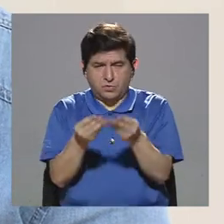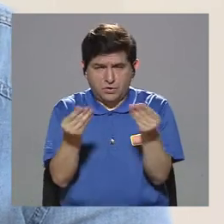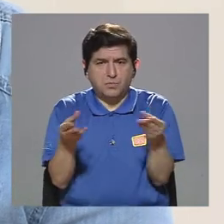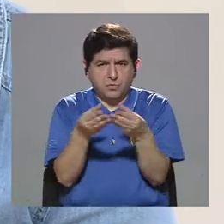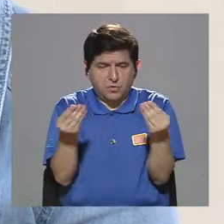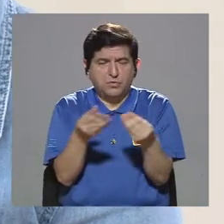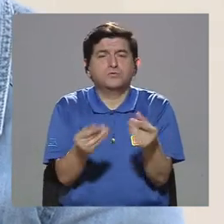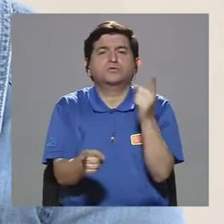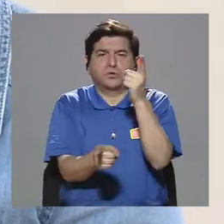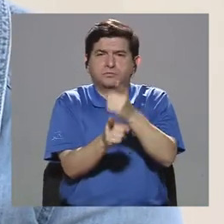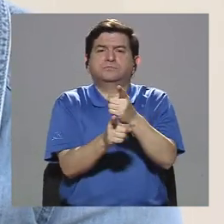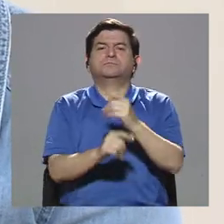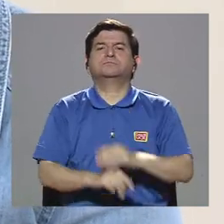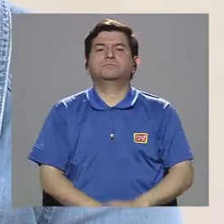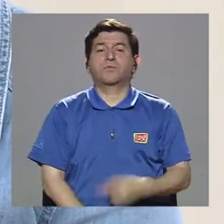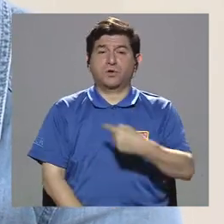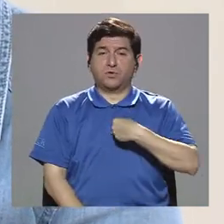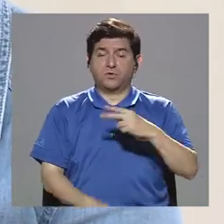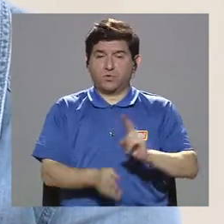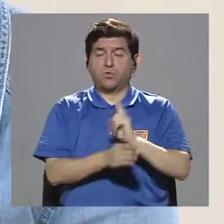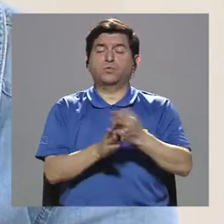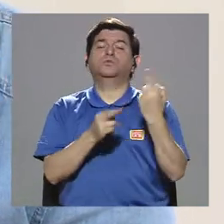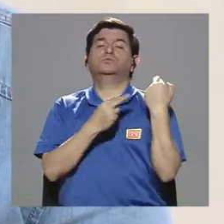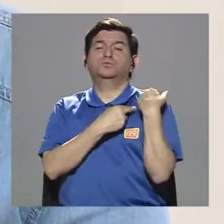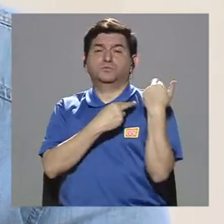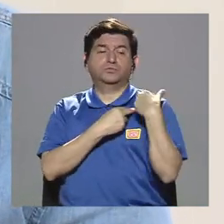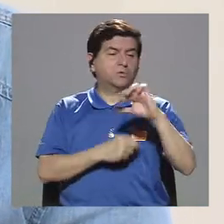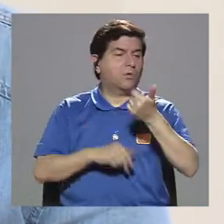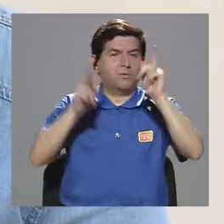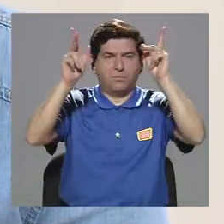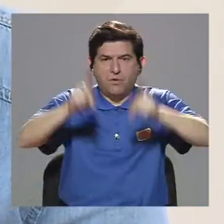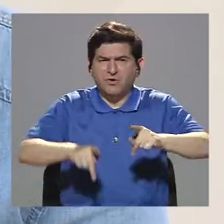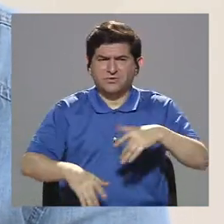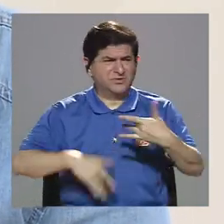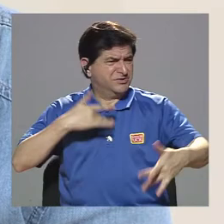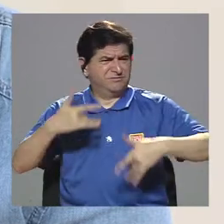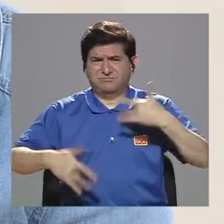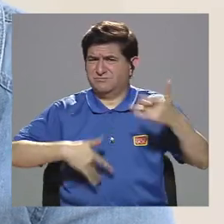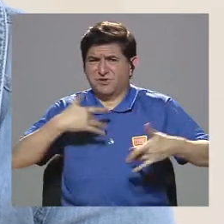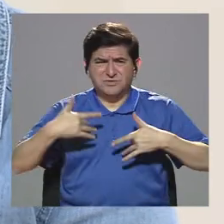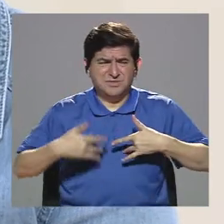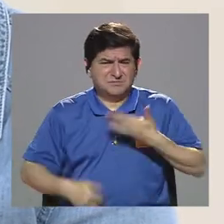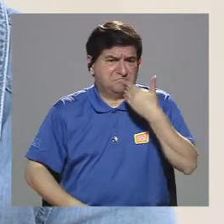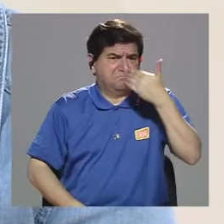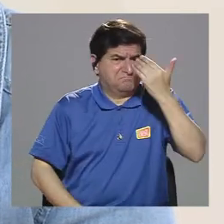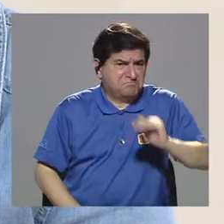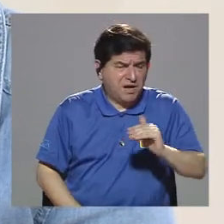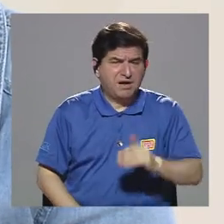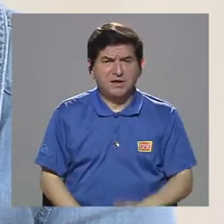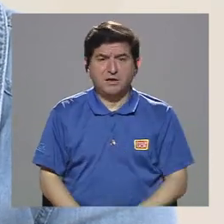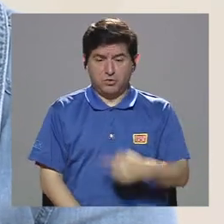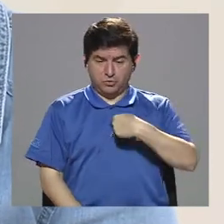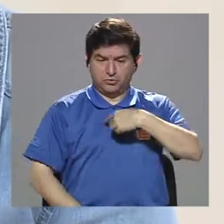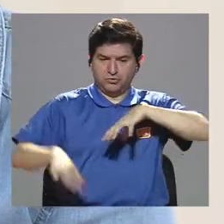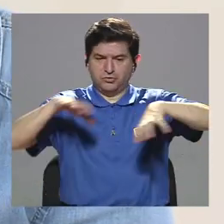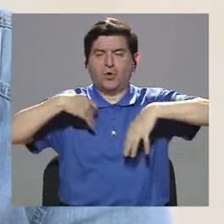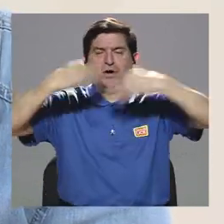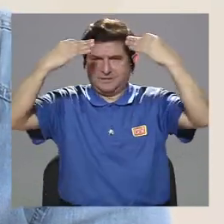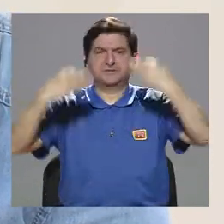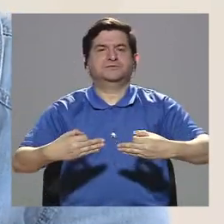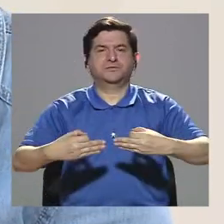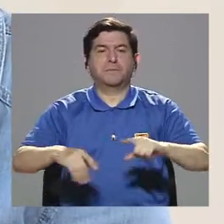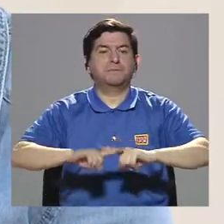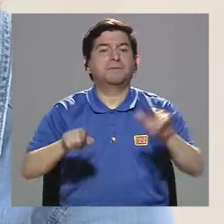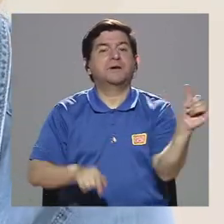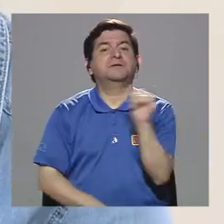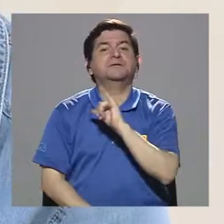productivo, en el tanto en que hago un uso responsable para que otras personas no se sientan mal con las acciones que yo decido